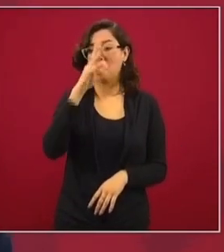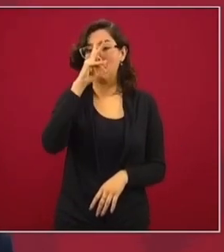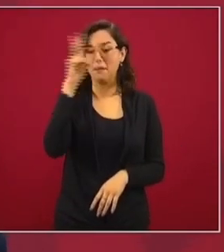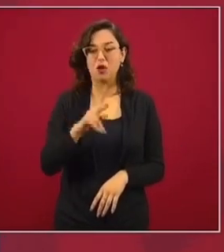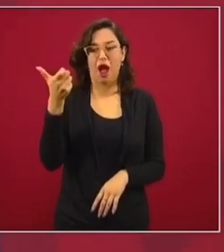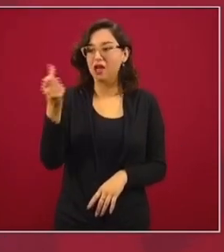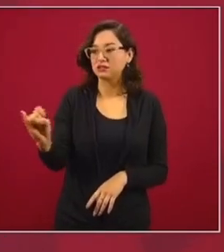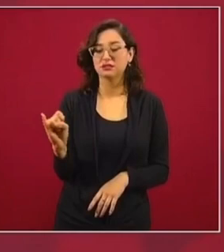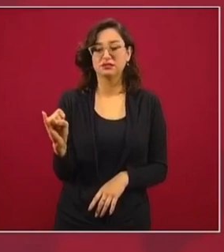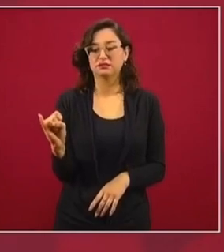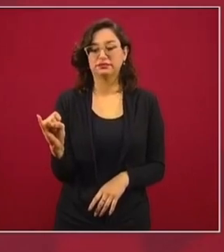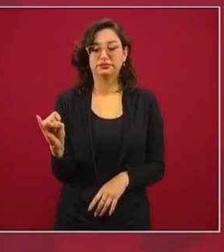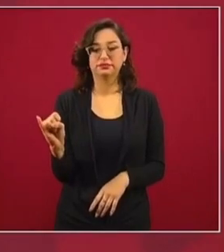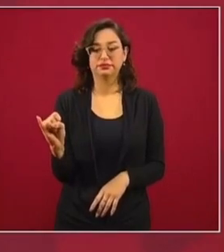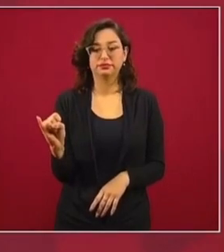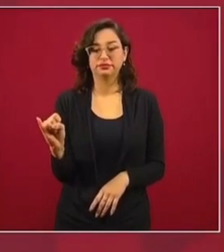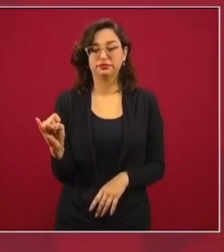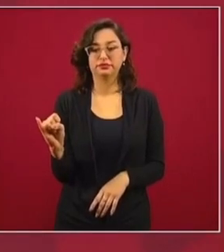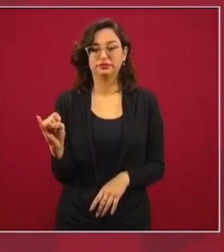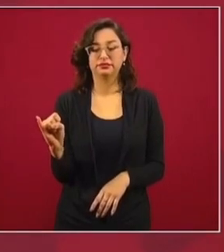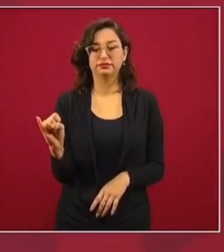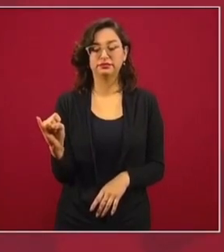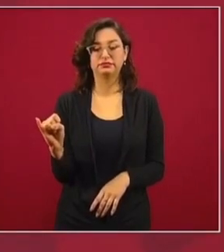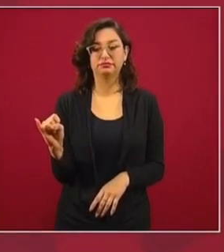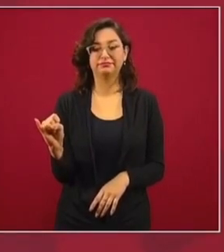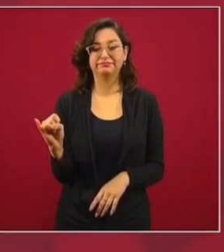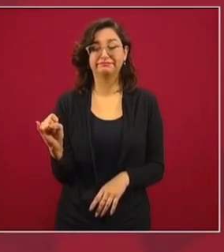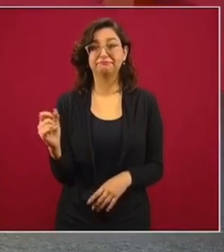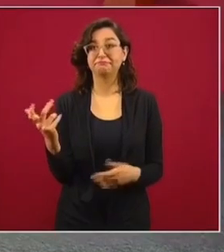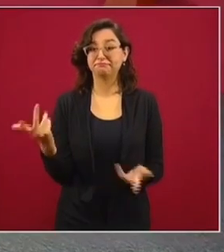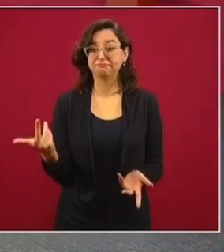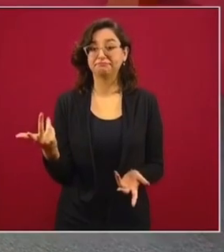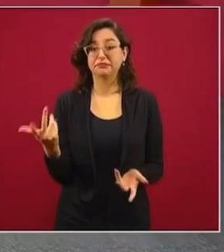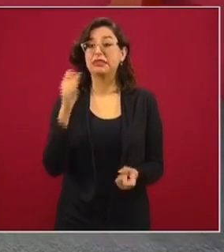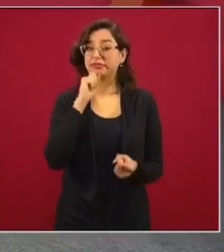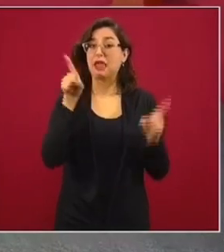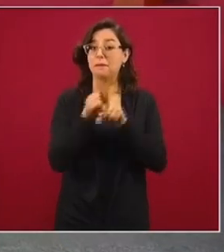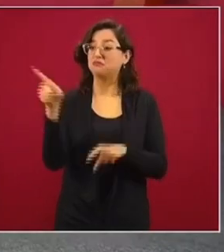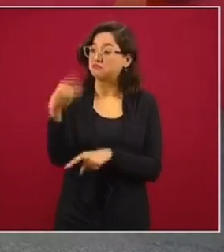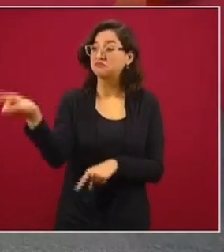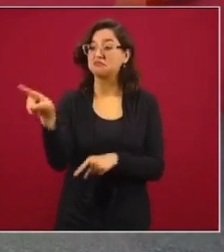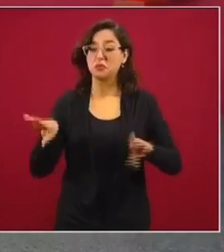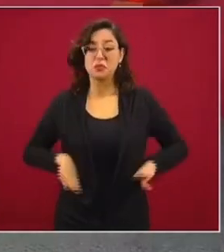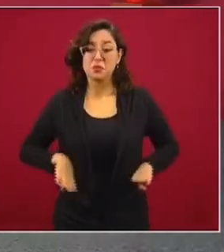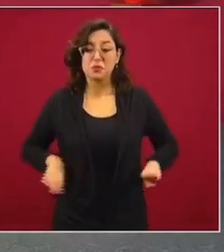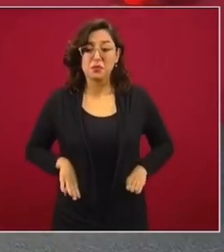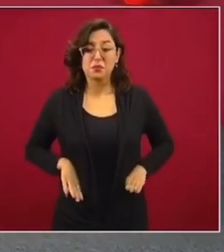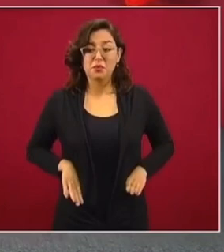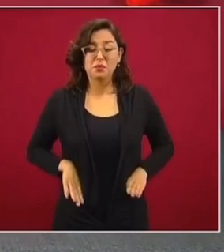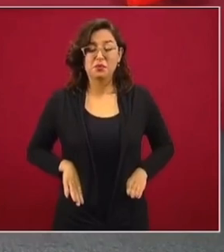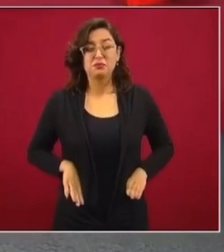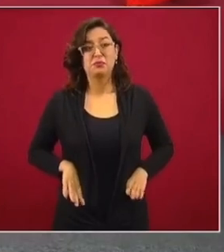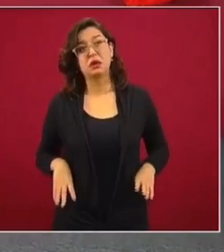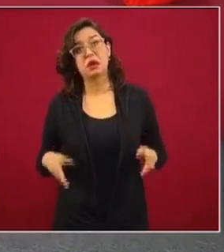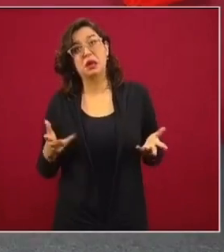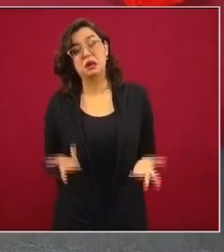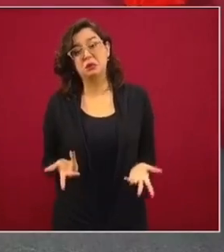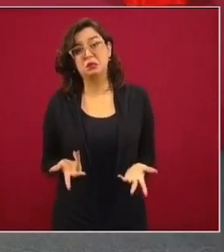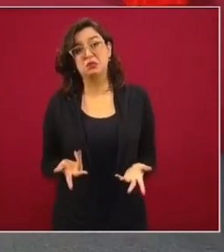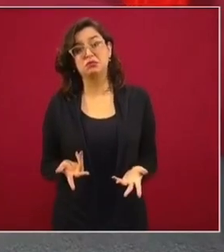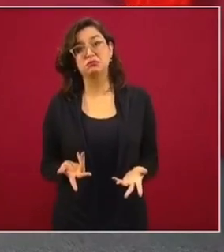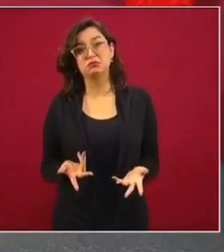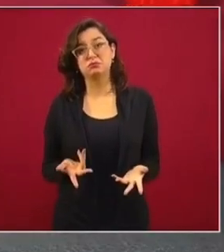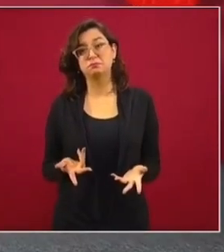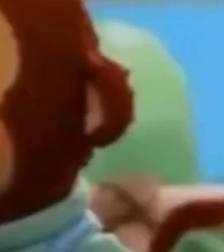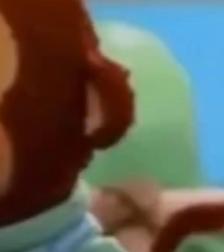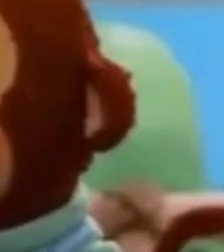son, en el mejor de los casos, tratándolos con